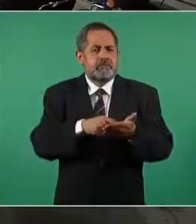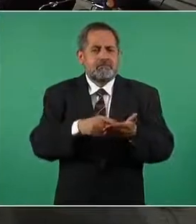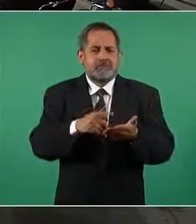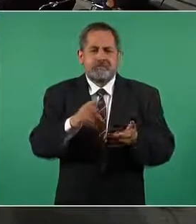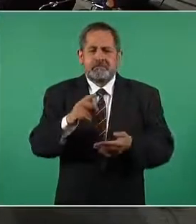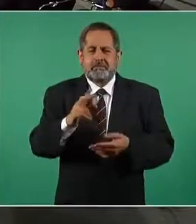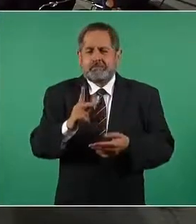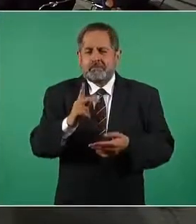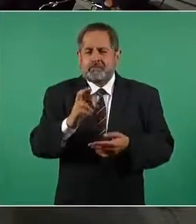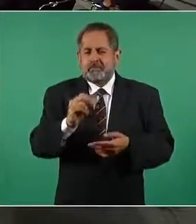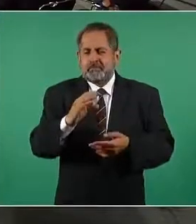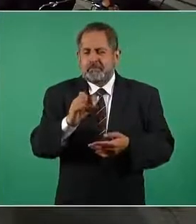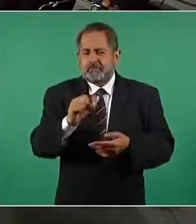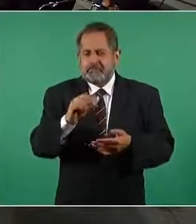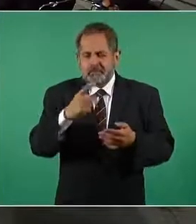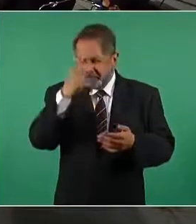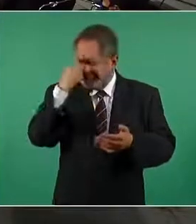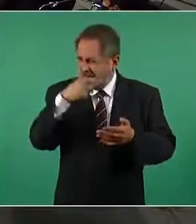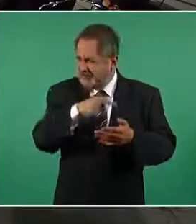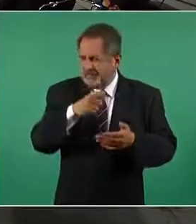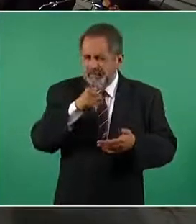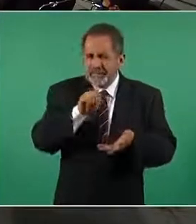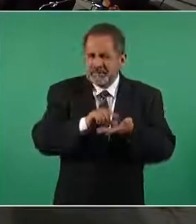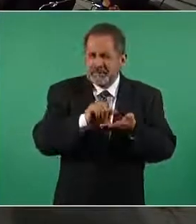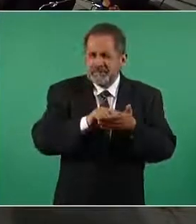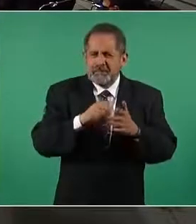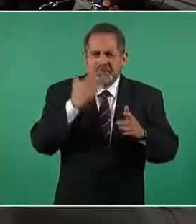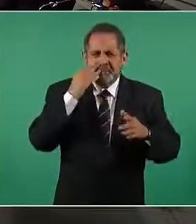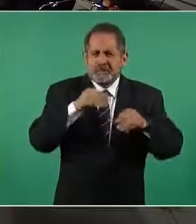creo que en el Twitter o Face